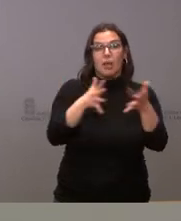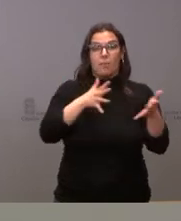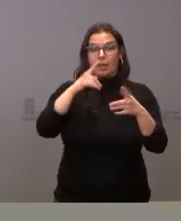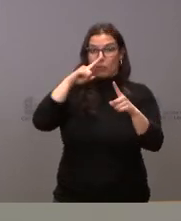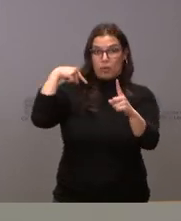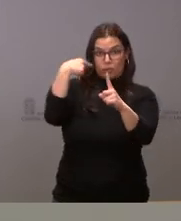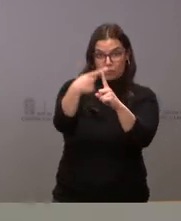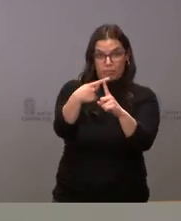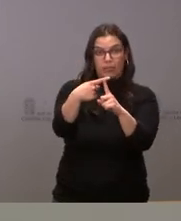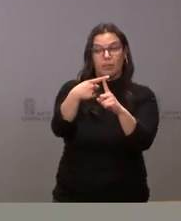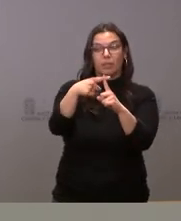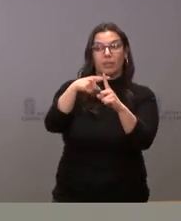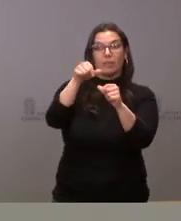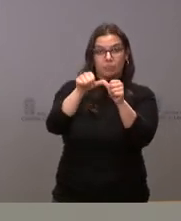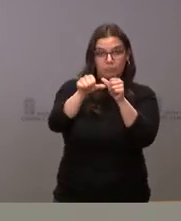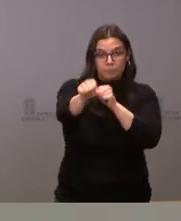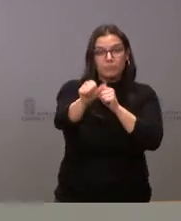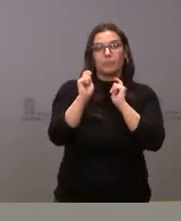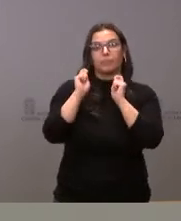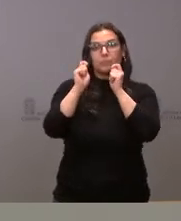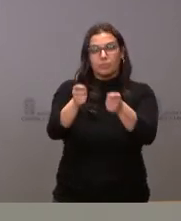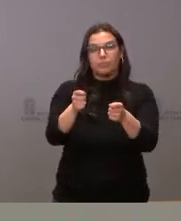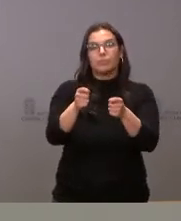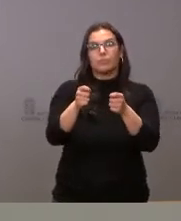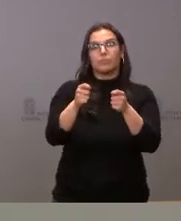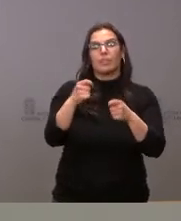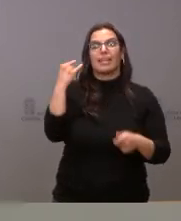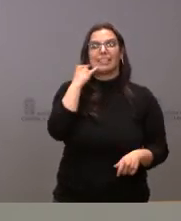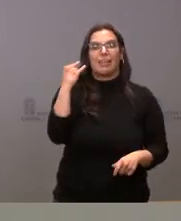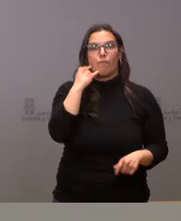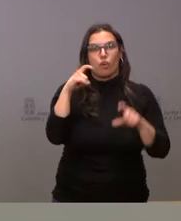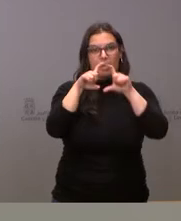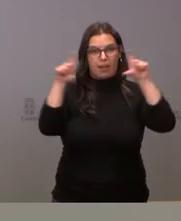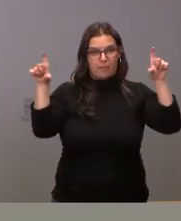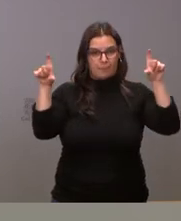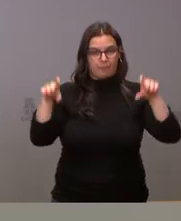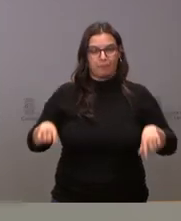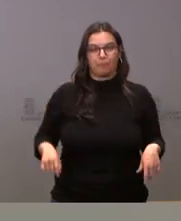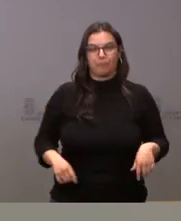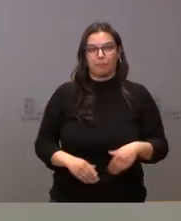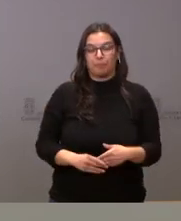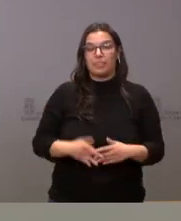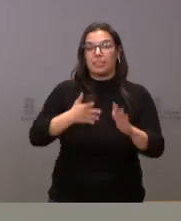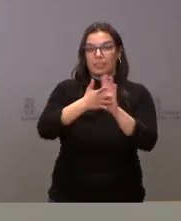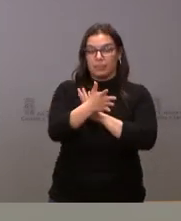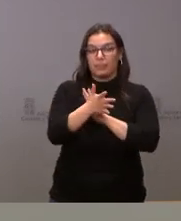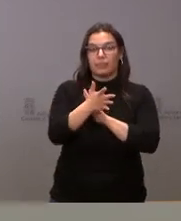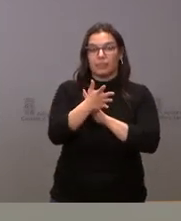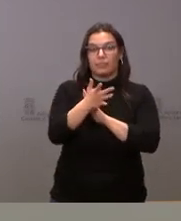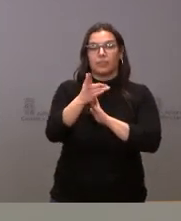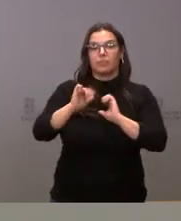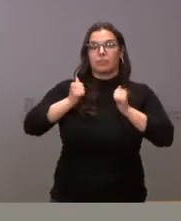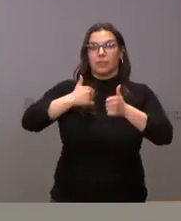y fue adjudicado a Telefónica. Estamos hablando, por tanto, del inicio de un